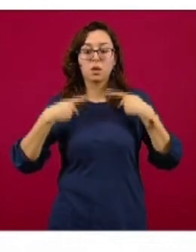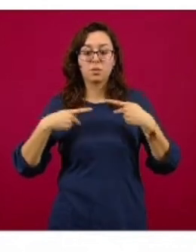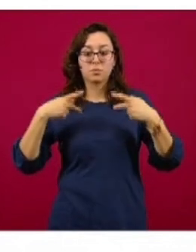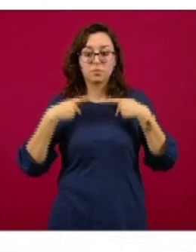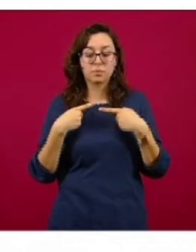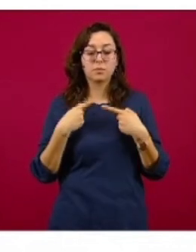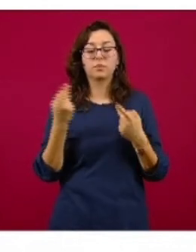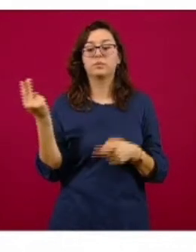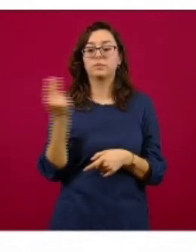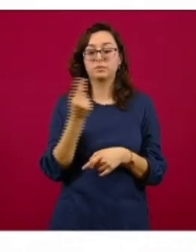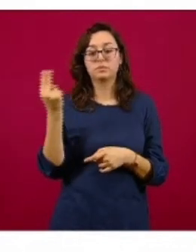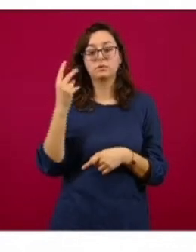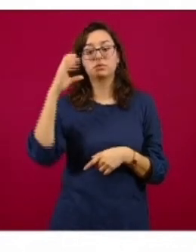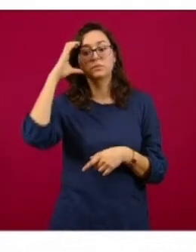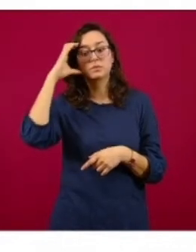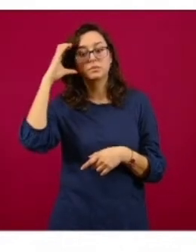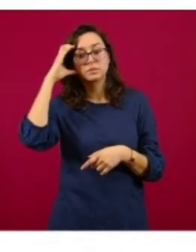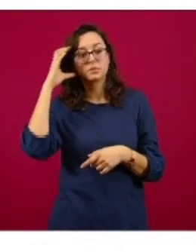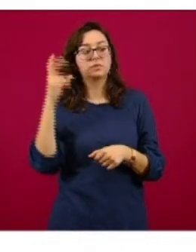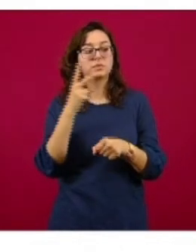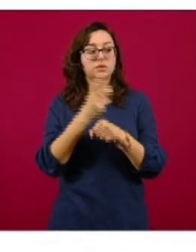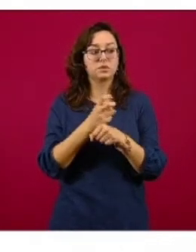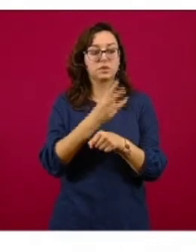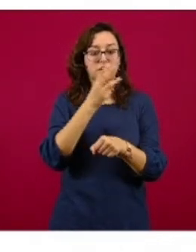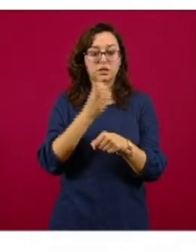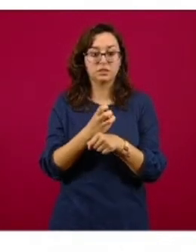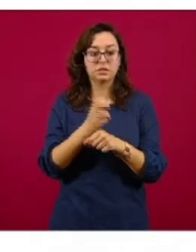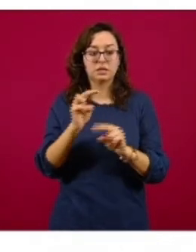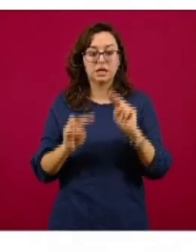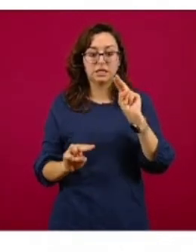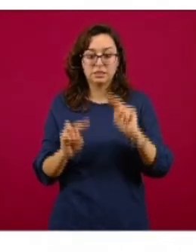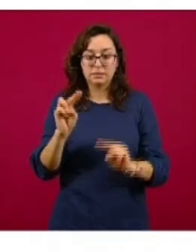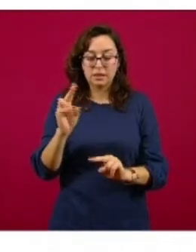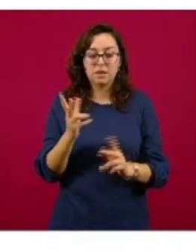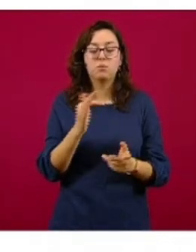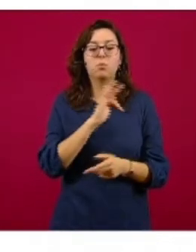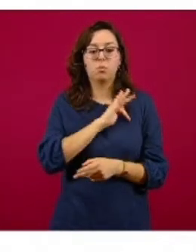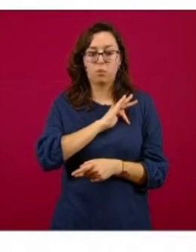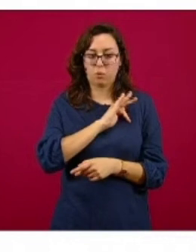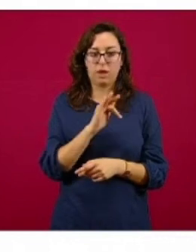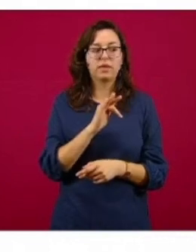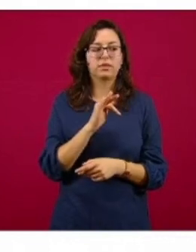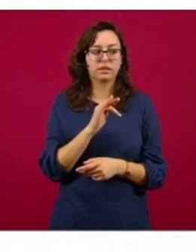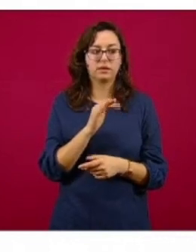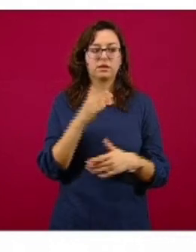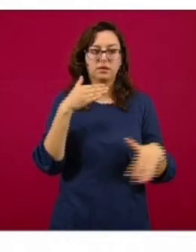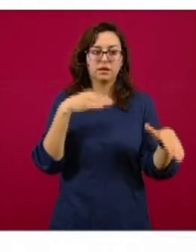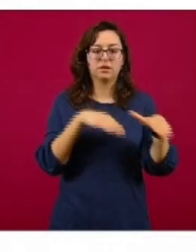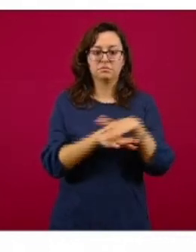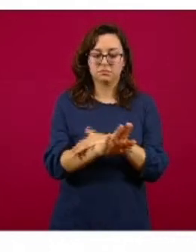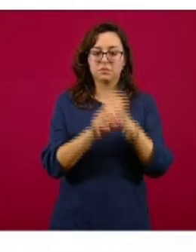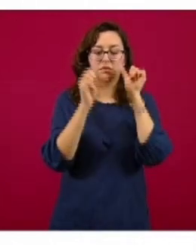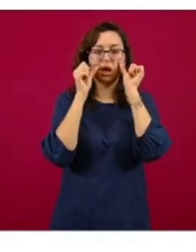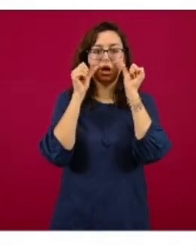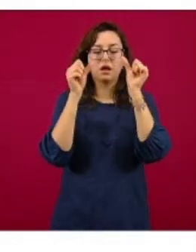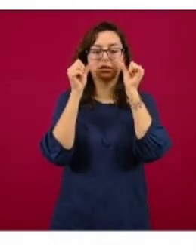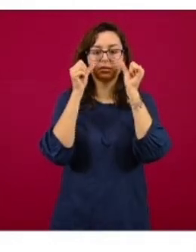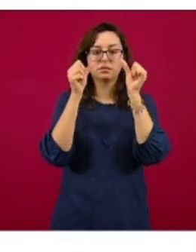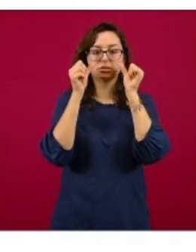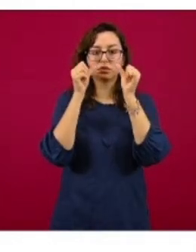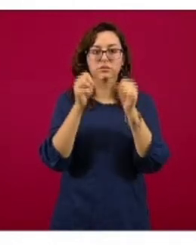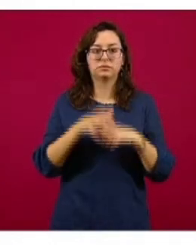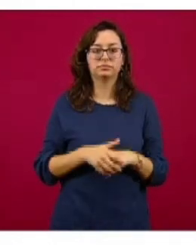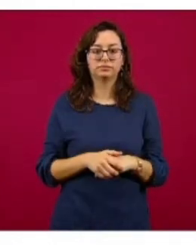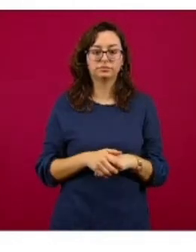una cama en un segundo o tercer nivel de atención la pueda conseguir y pueda recibir la atención especializada.